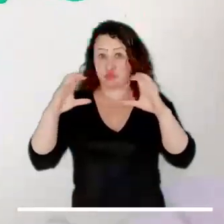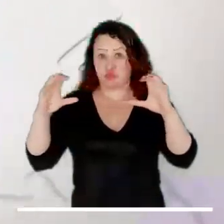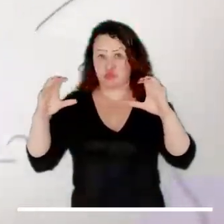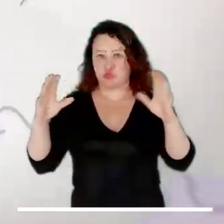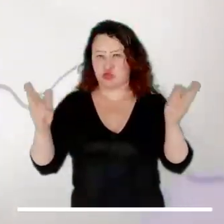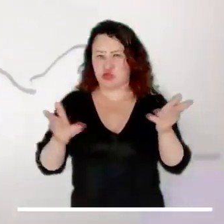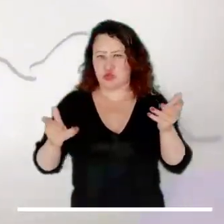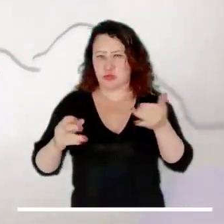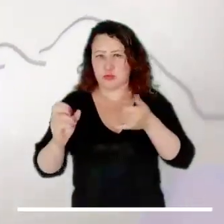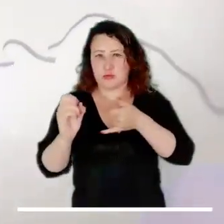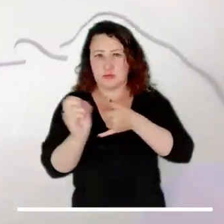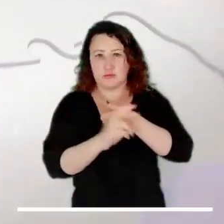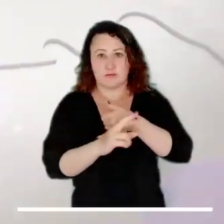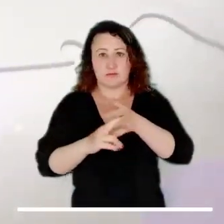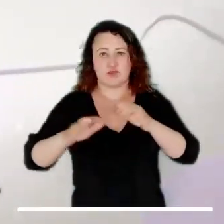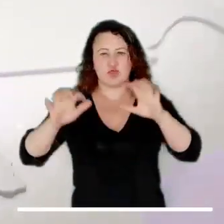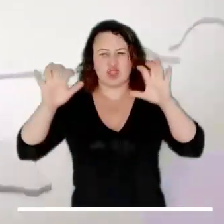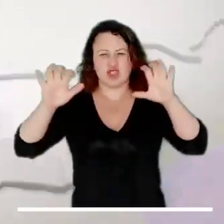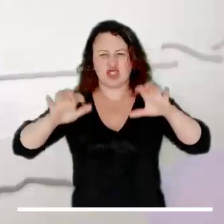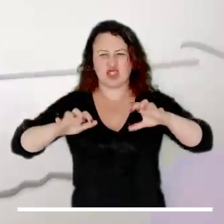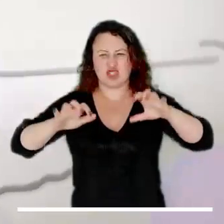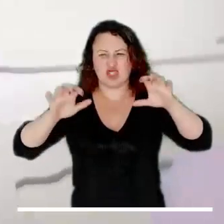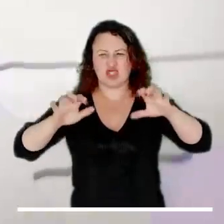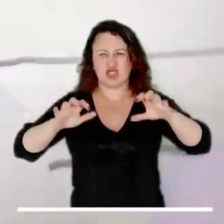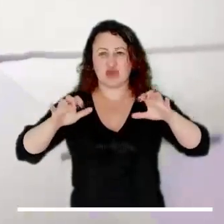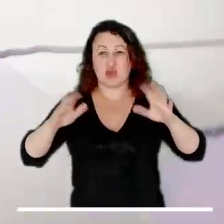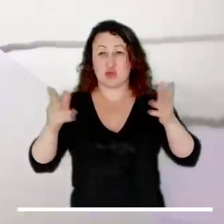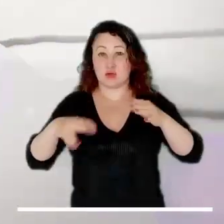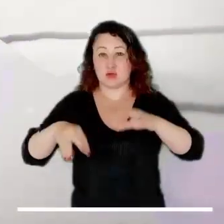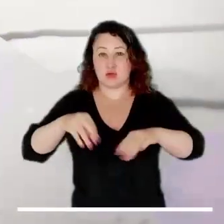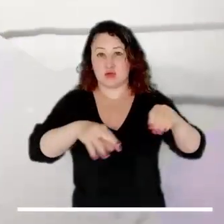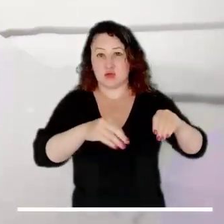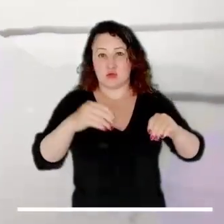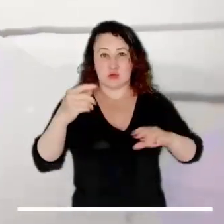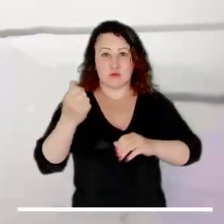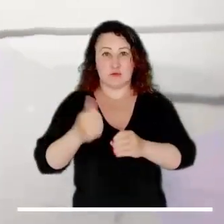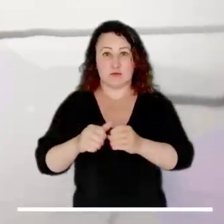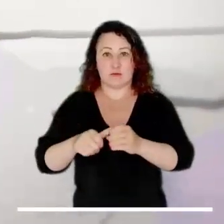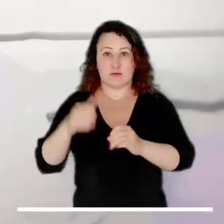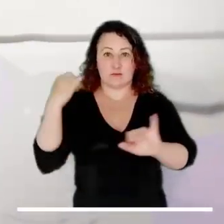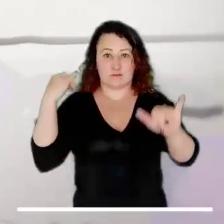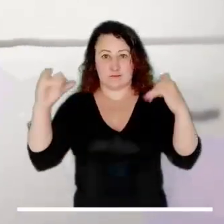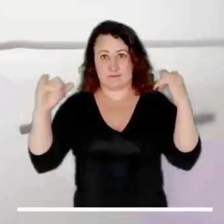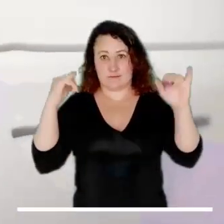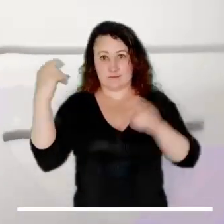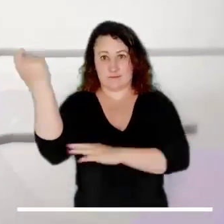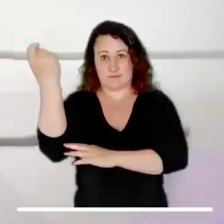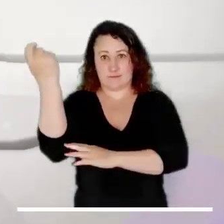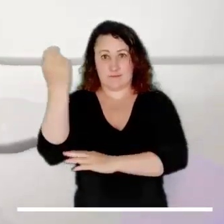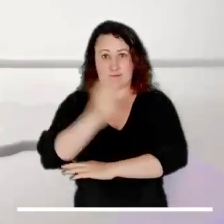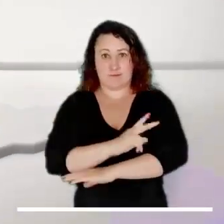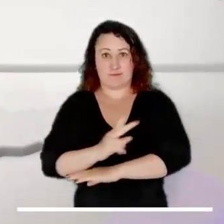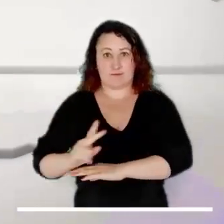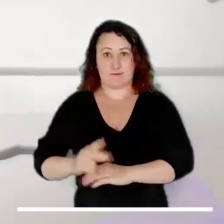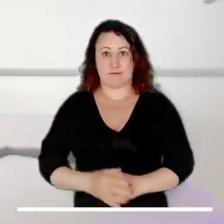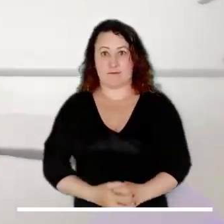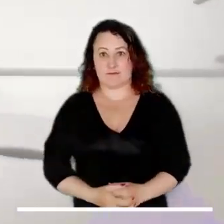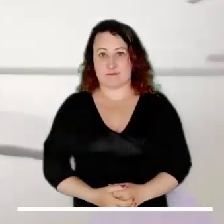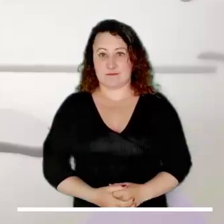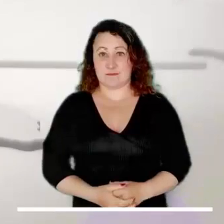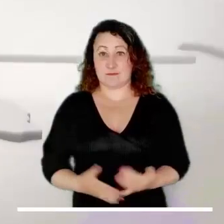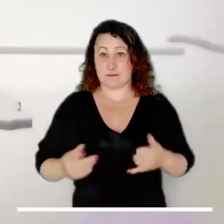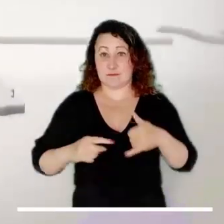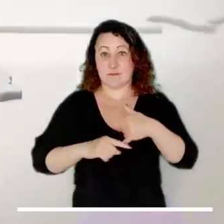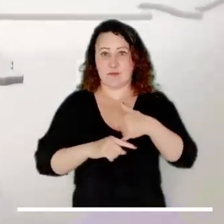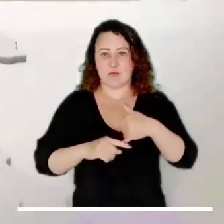De igual manera, las nubes se posan sobre la Orinoquía, generando chubascos hacia el pie de Monte de Arauca, Casanare, Meta